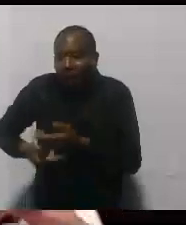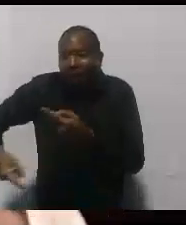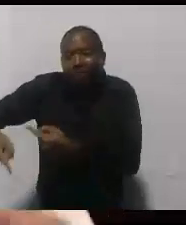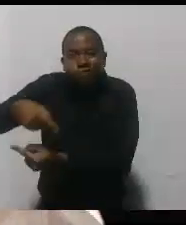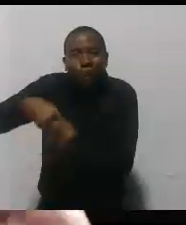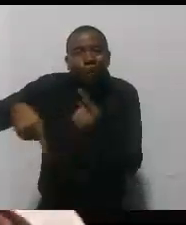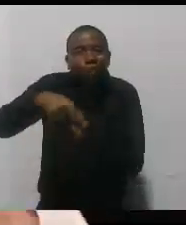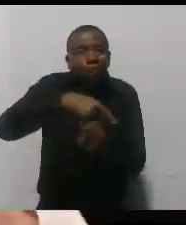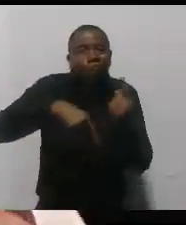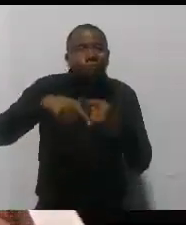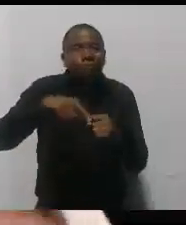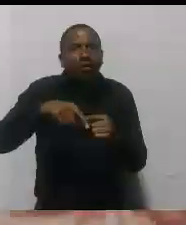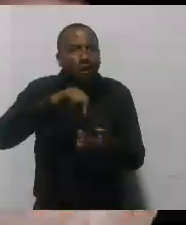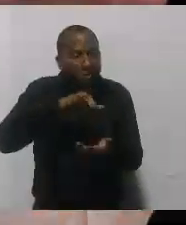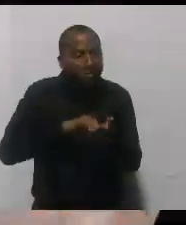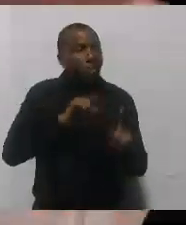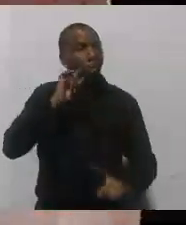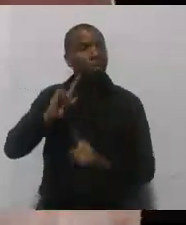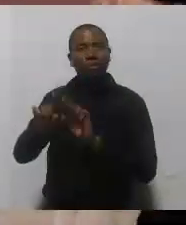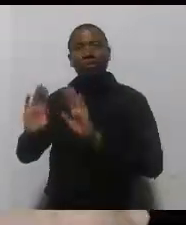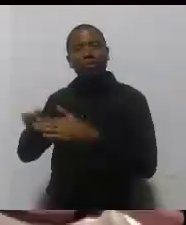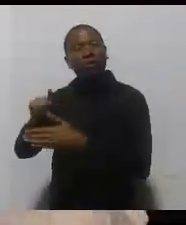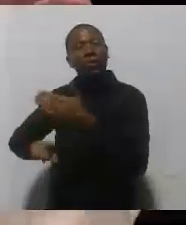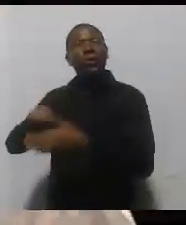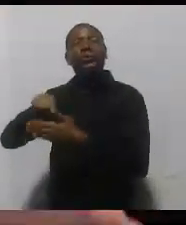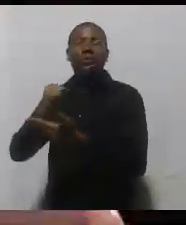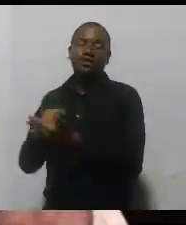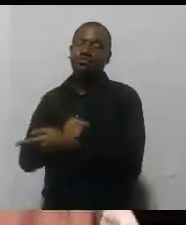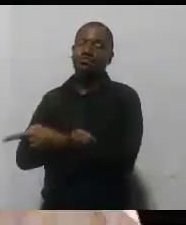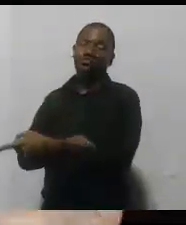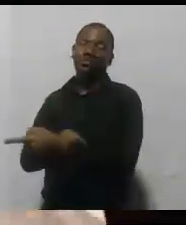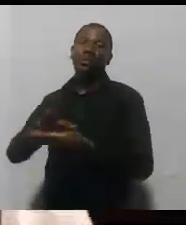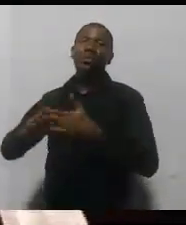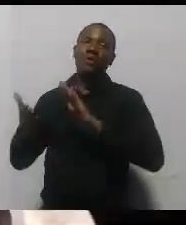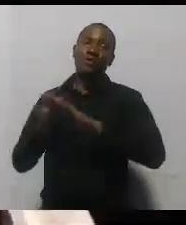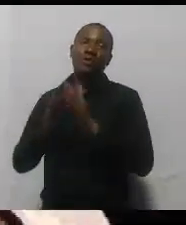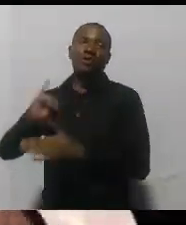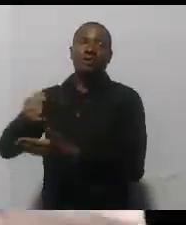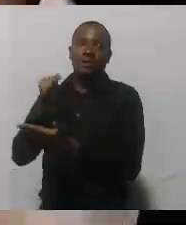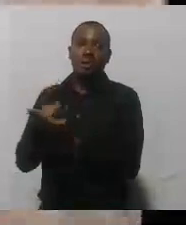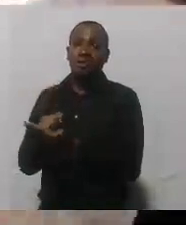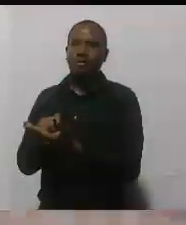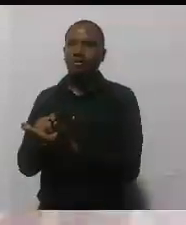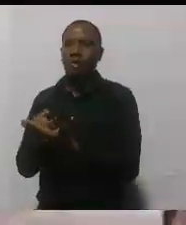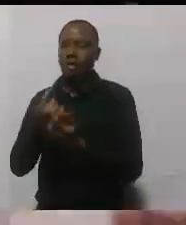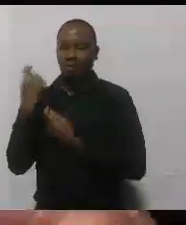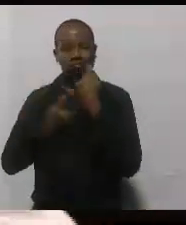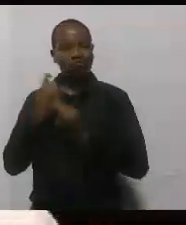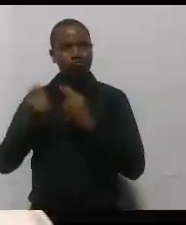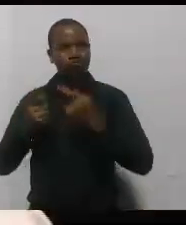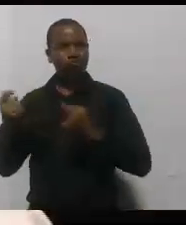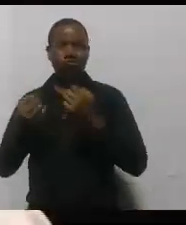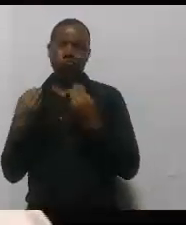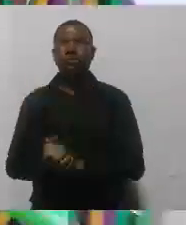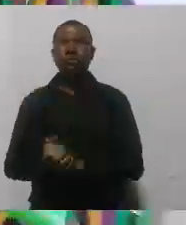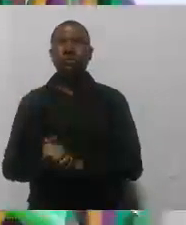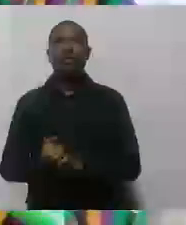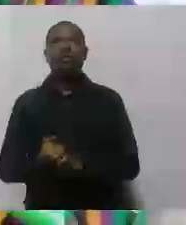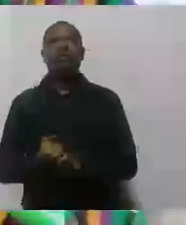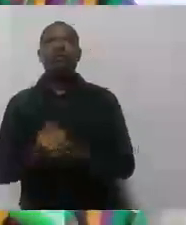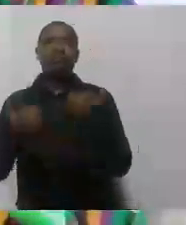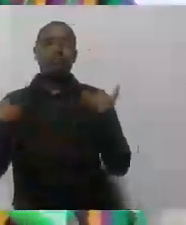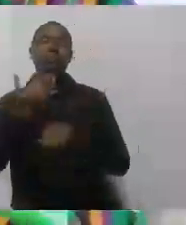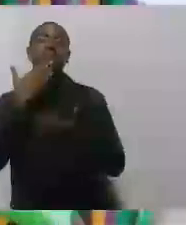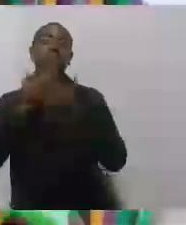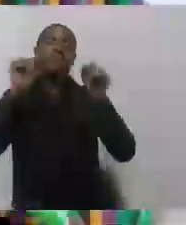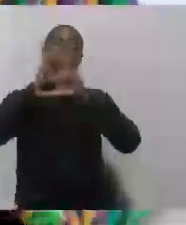contratación de la junta de acción comunal, va creando unas microeconomías barriales que también ayudan a salir adelante. Bueno,